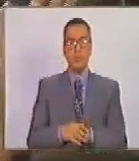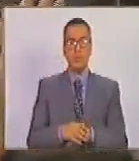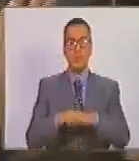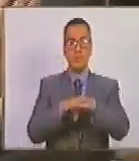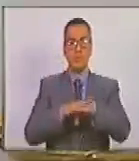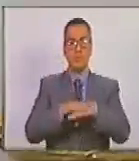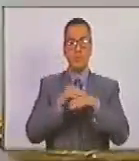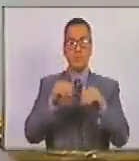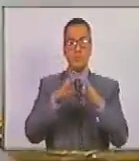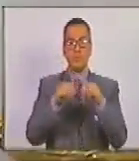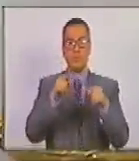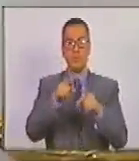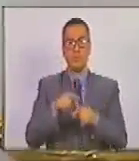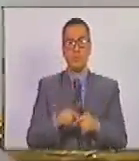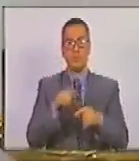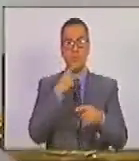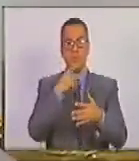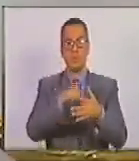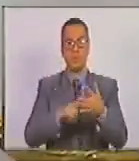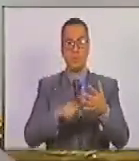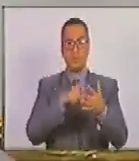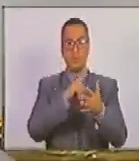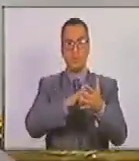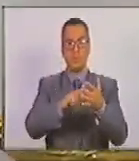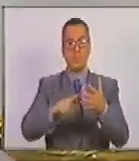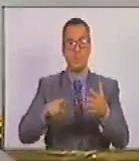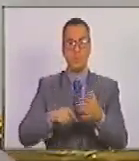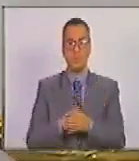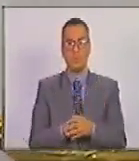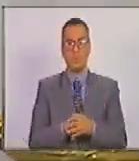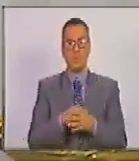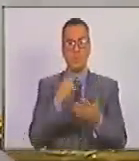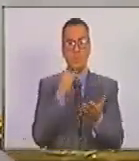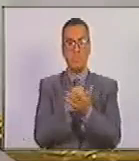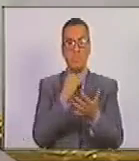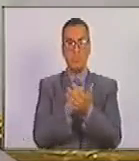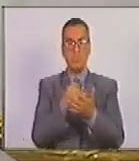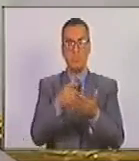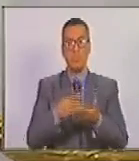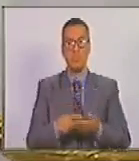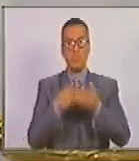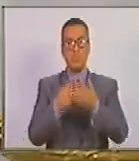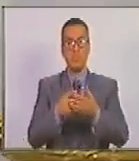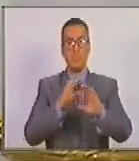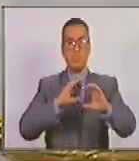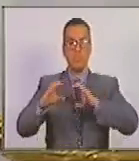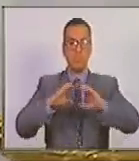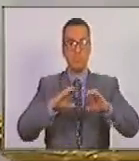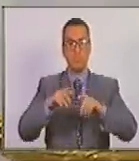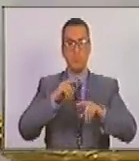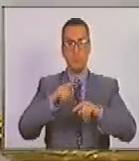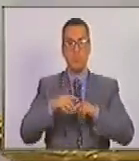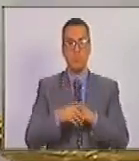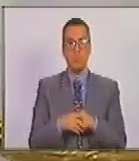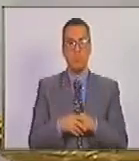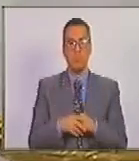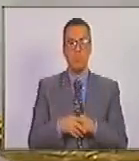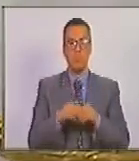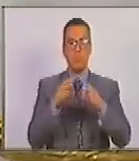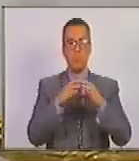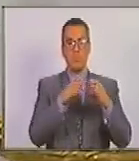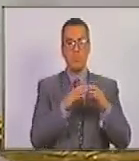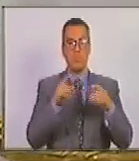todas estas señalamientos van con las pruebas se van consignando aquí un comunicado por ejemplo de una